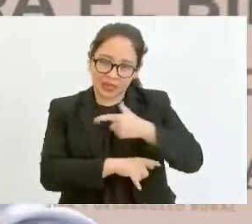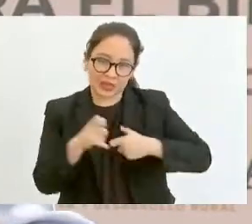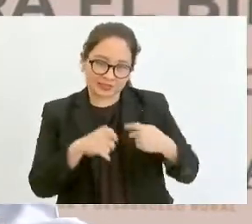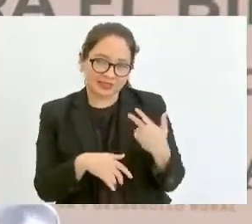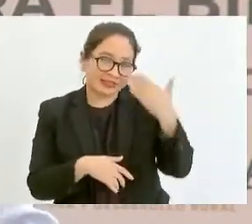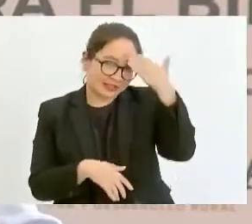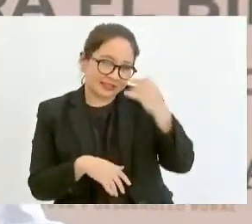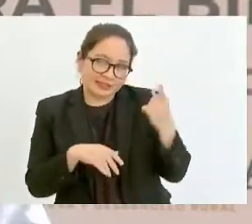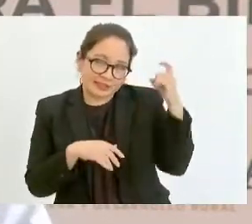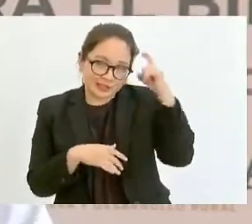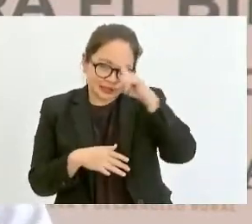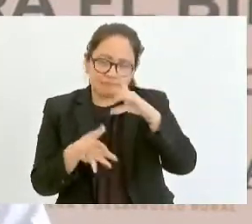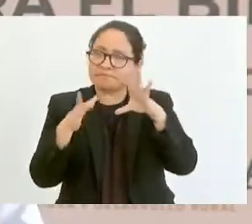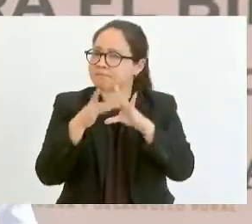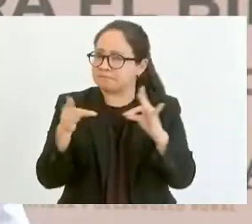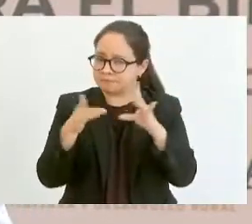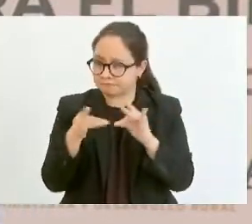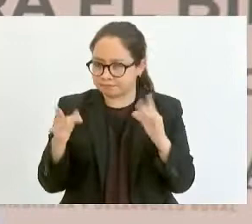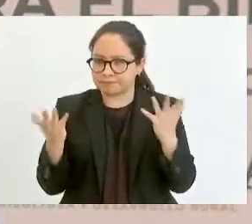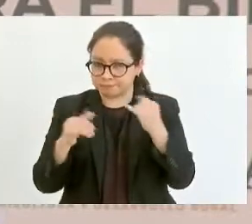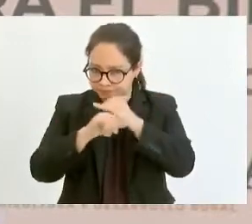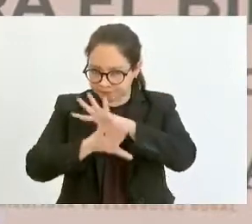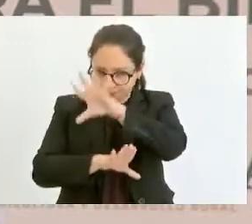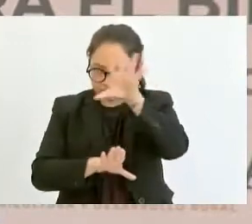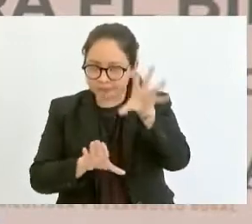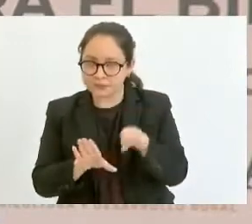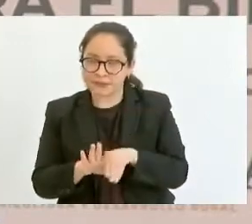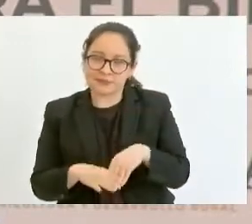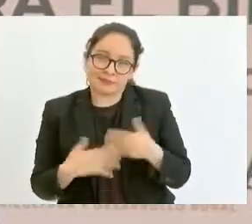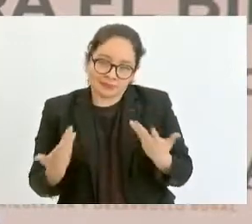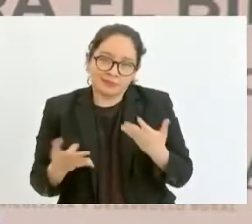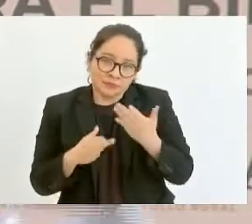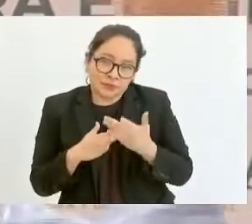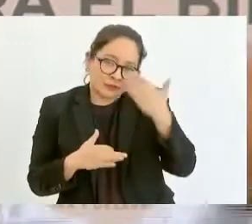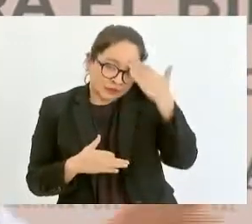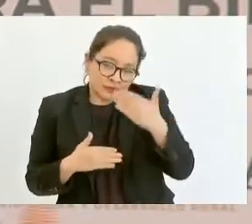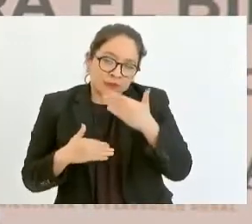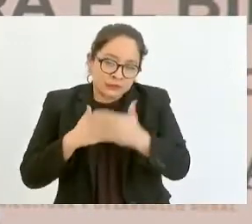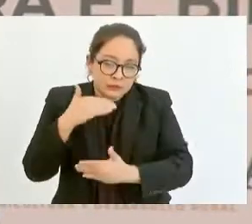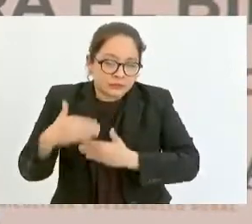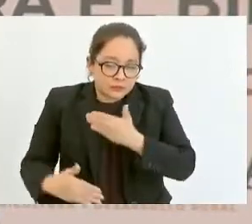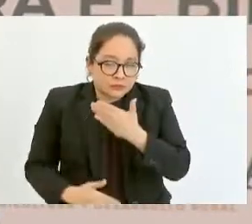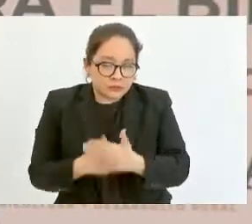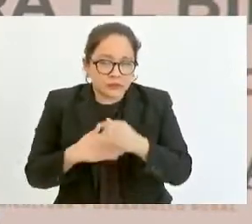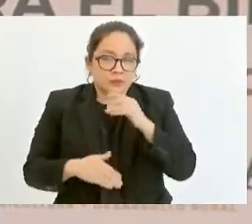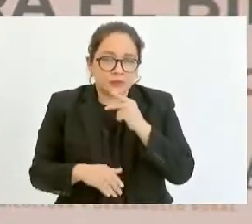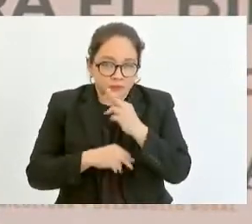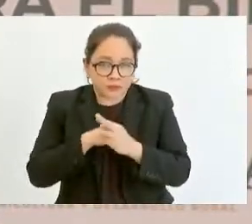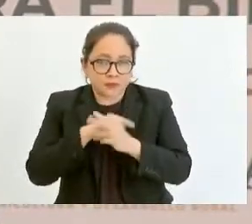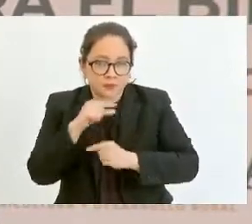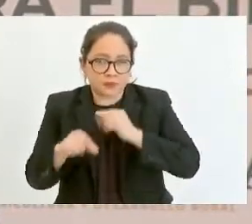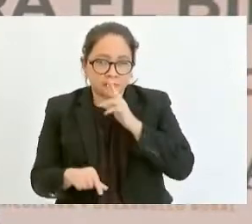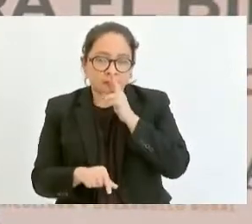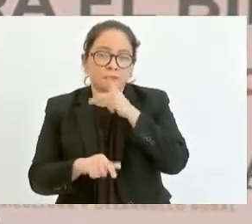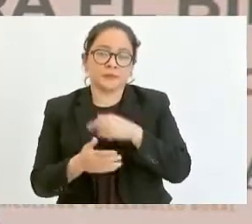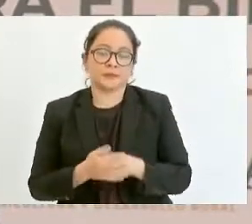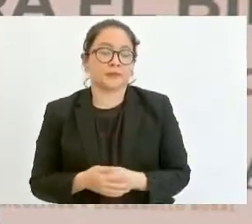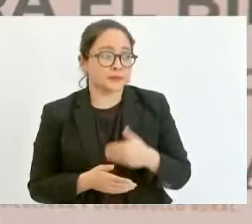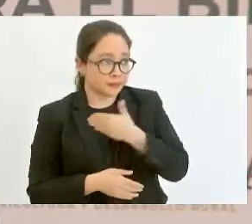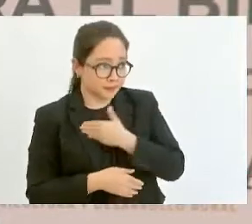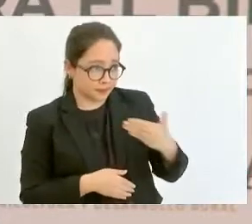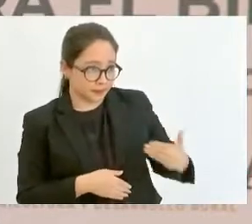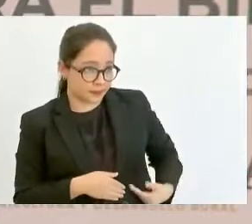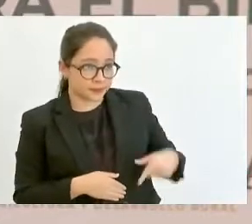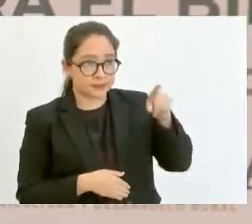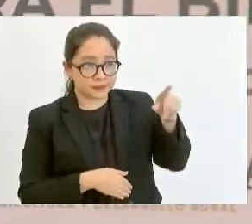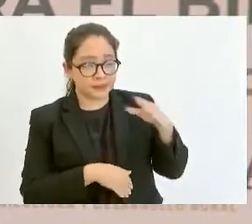por la que atravesamos y por la que afortunadamente estamos en vía de salida. Presidente, le informo que